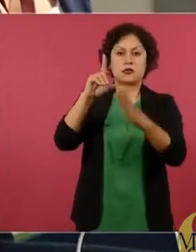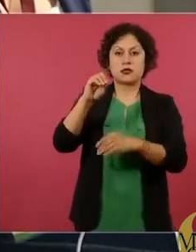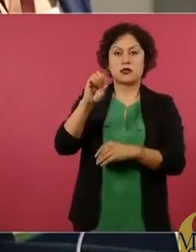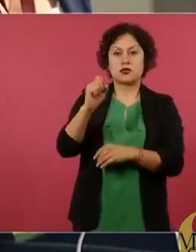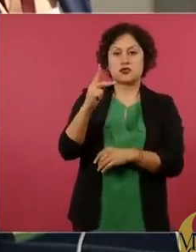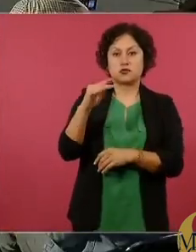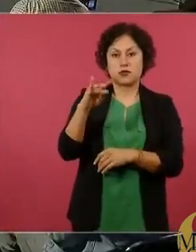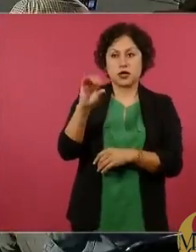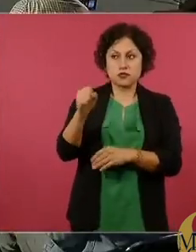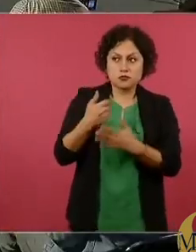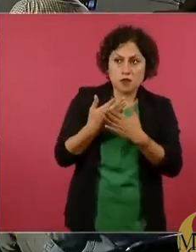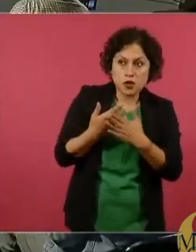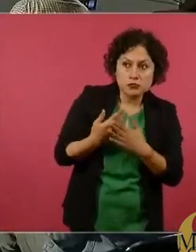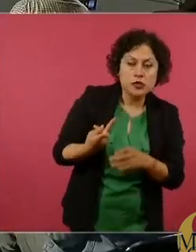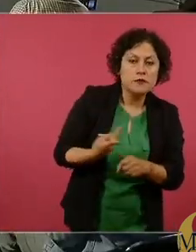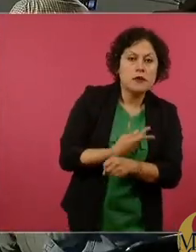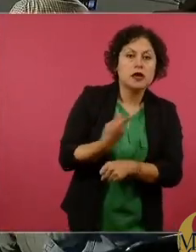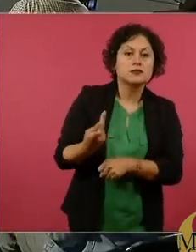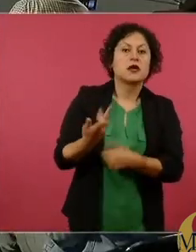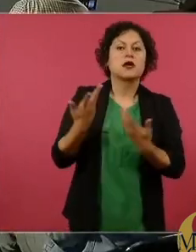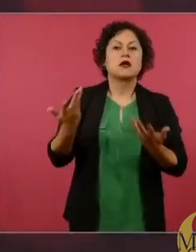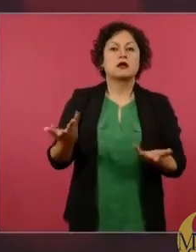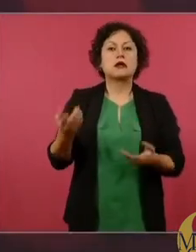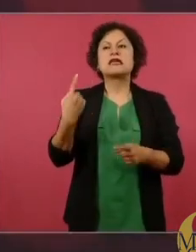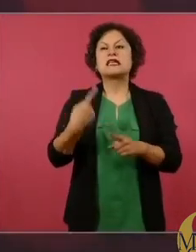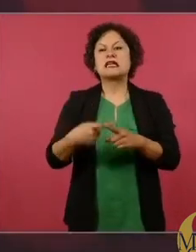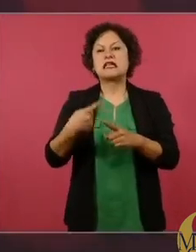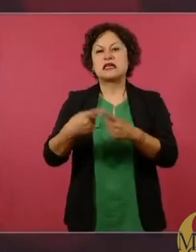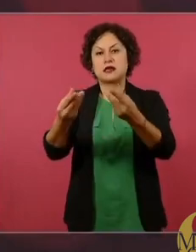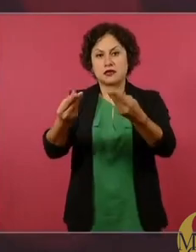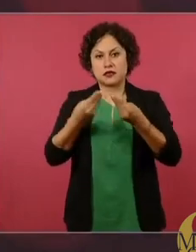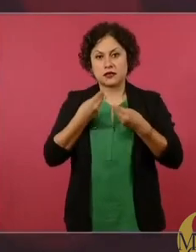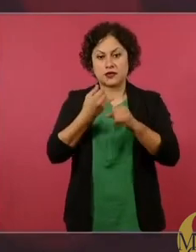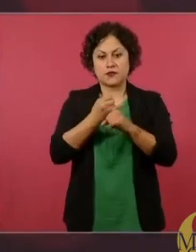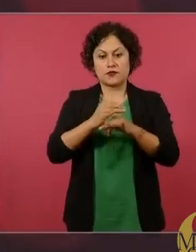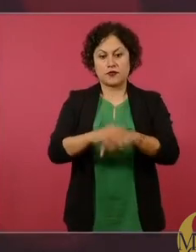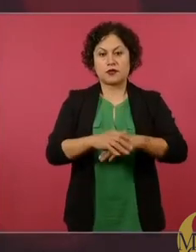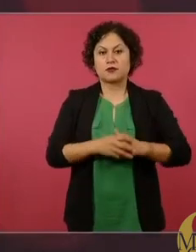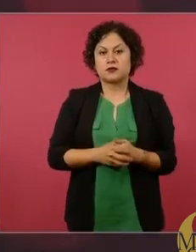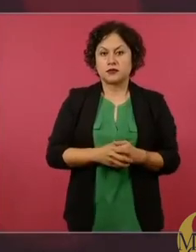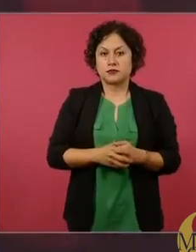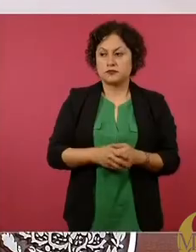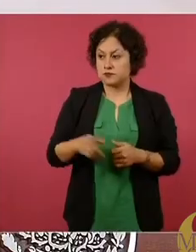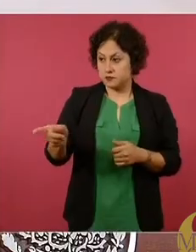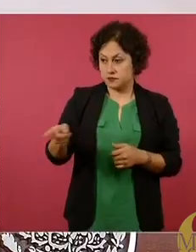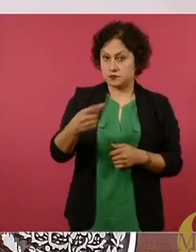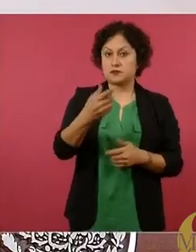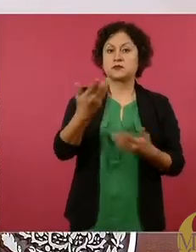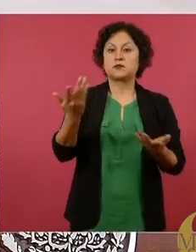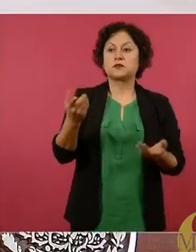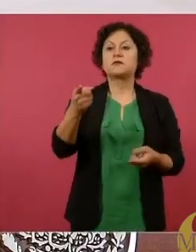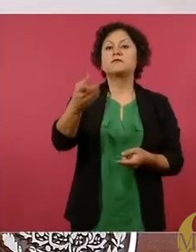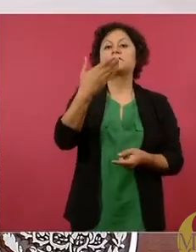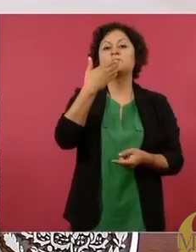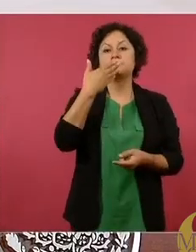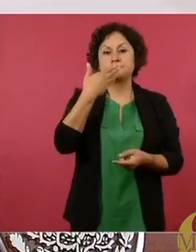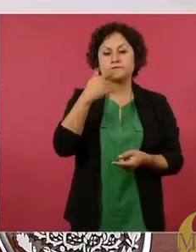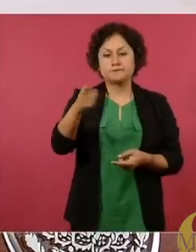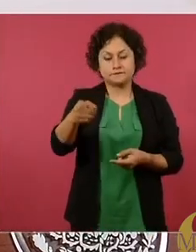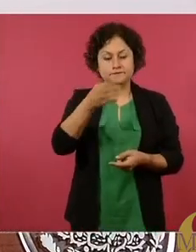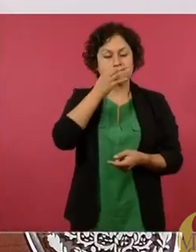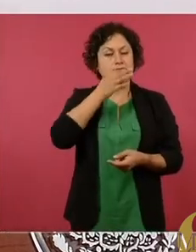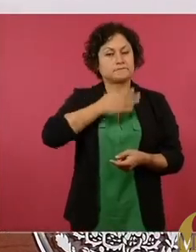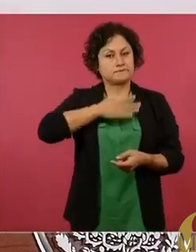sobre eso? adelante. ¿Va adelante? Y qué bueno que lo recuerdas para pedirle a Homero,